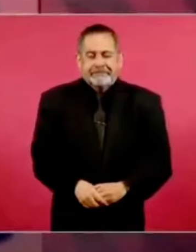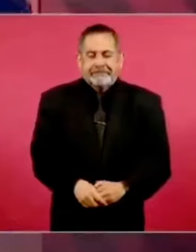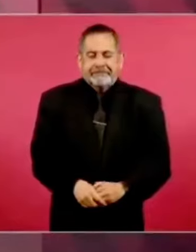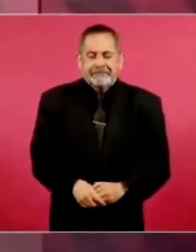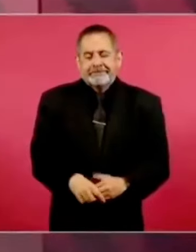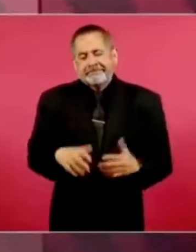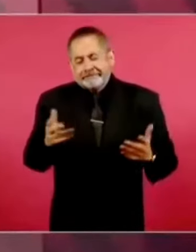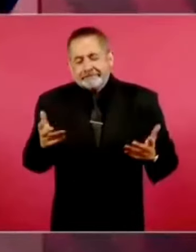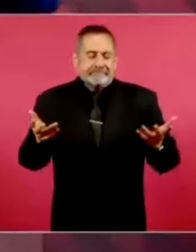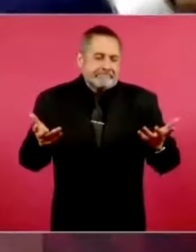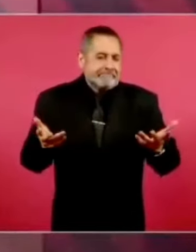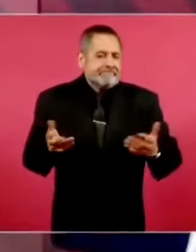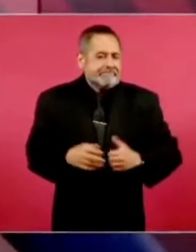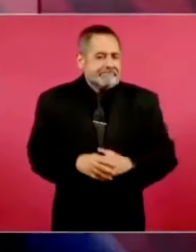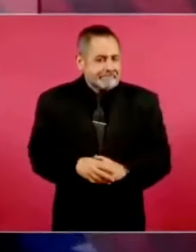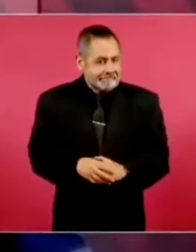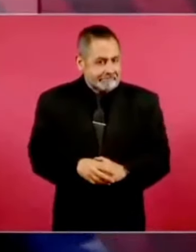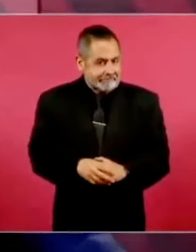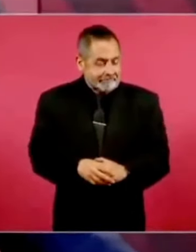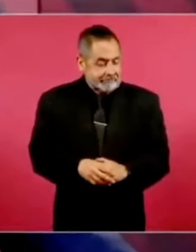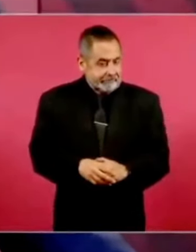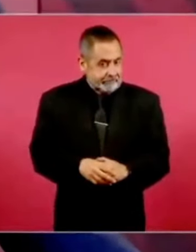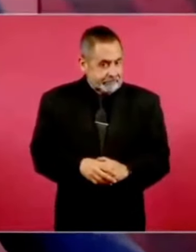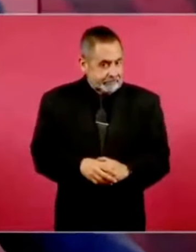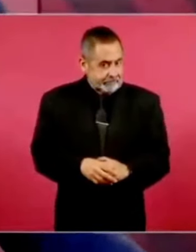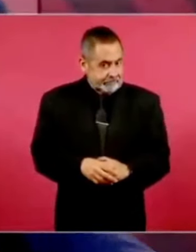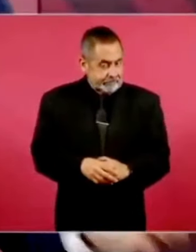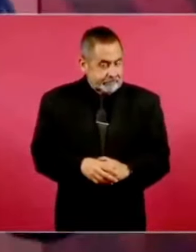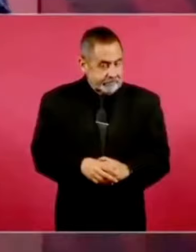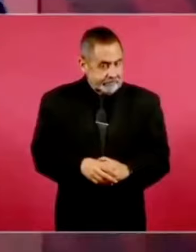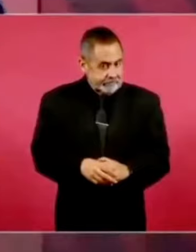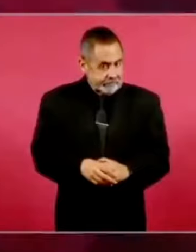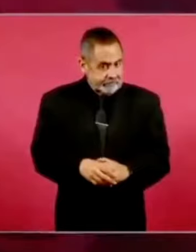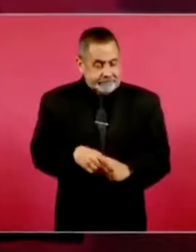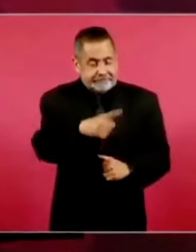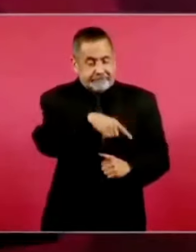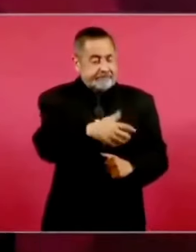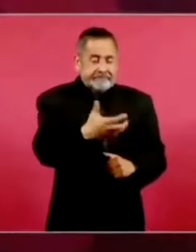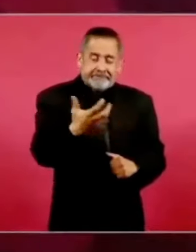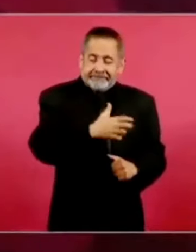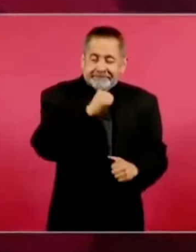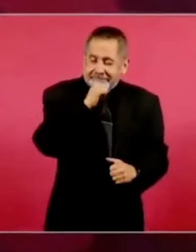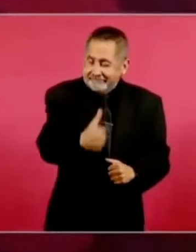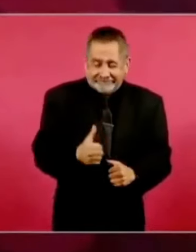O sea, no hacen nada,